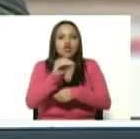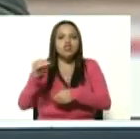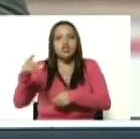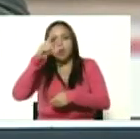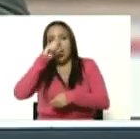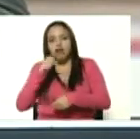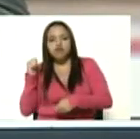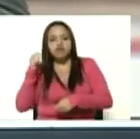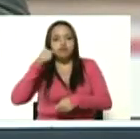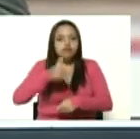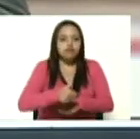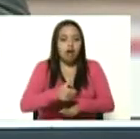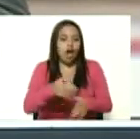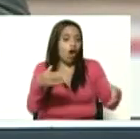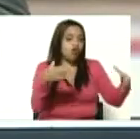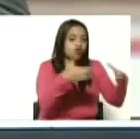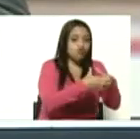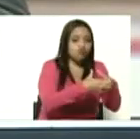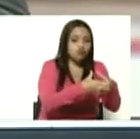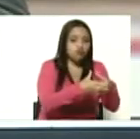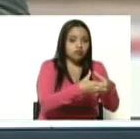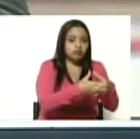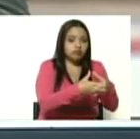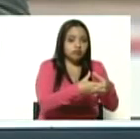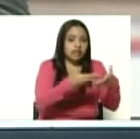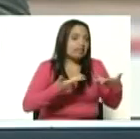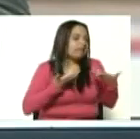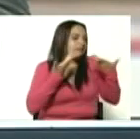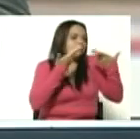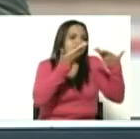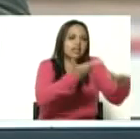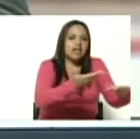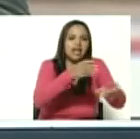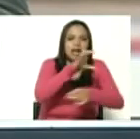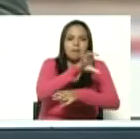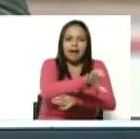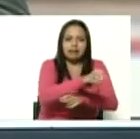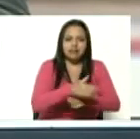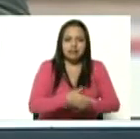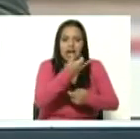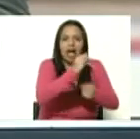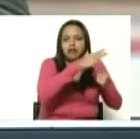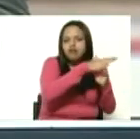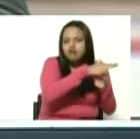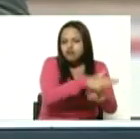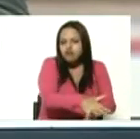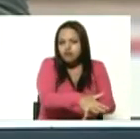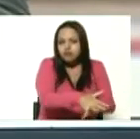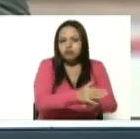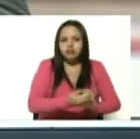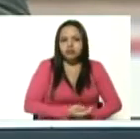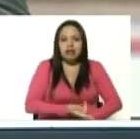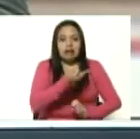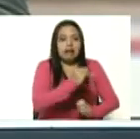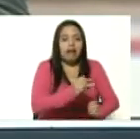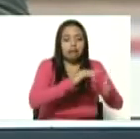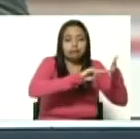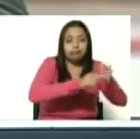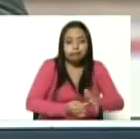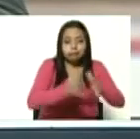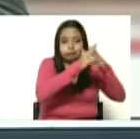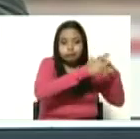La antipatria, la entrega, el neocolonialismo, el proimperialismo,